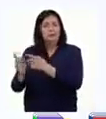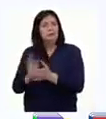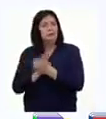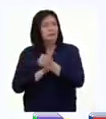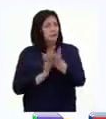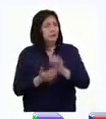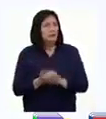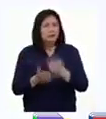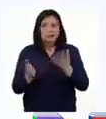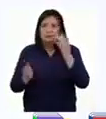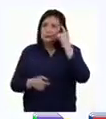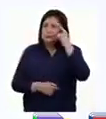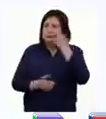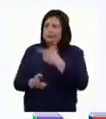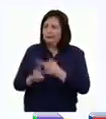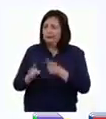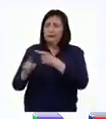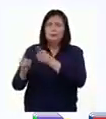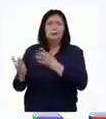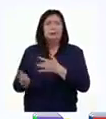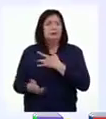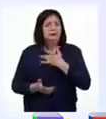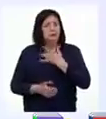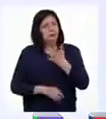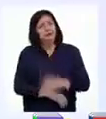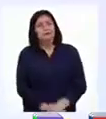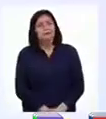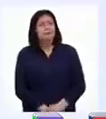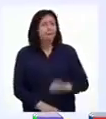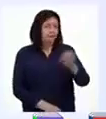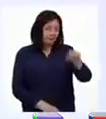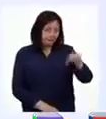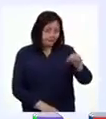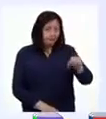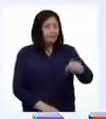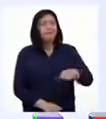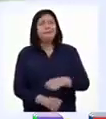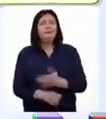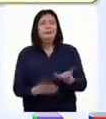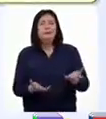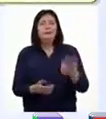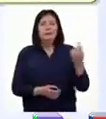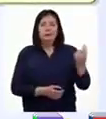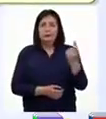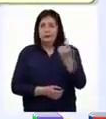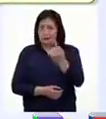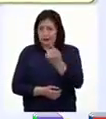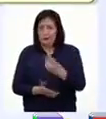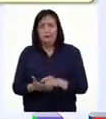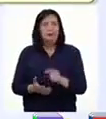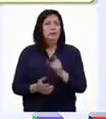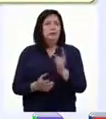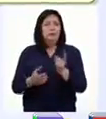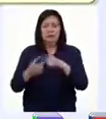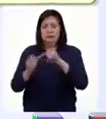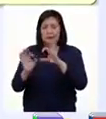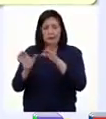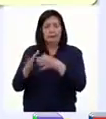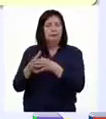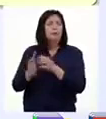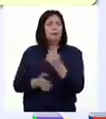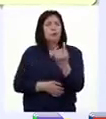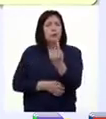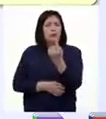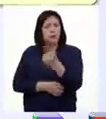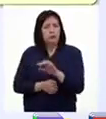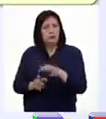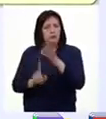habilidades, maneras de pensar y maneras de sentir. Claro que sí, Pati. Cada miembro de la familia es un ser único y